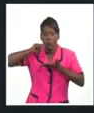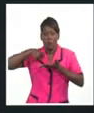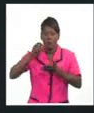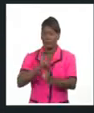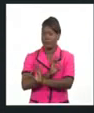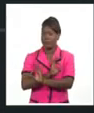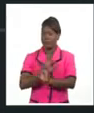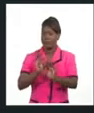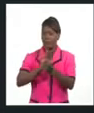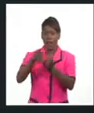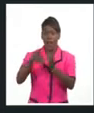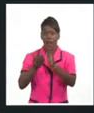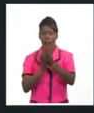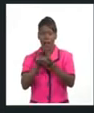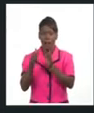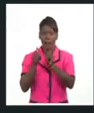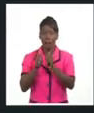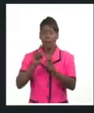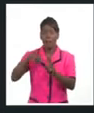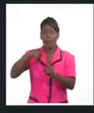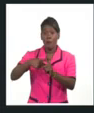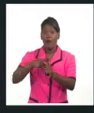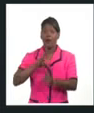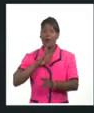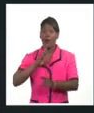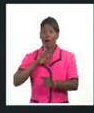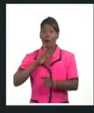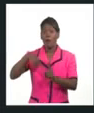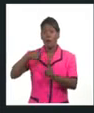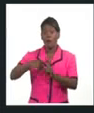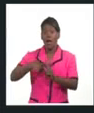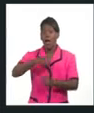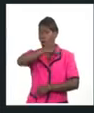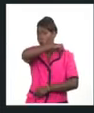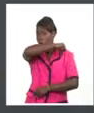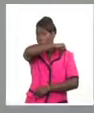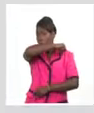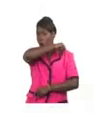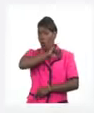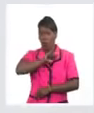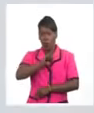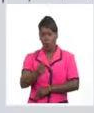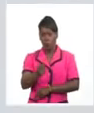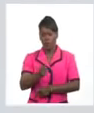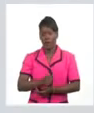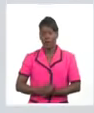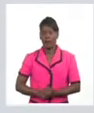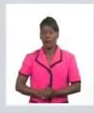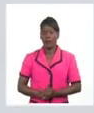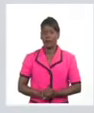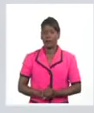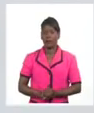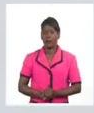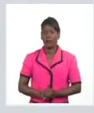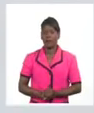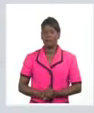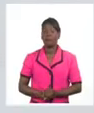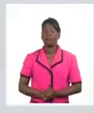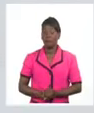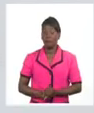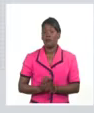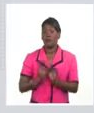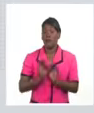el consumo de agua segura y cubrir la boca al toser o estornudar la detección precoz con el diagnóstico